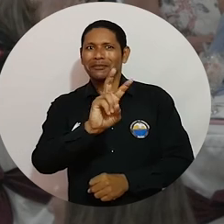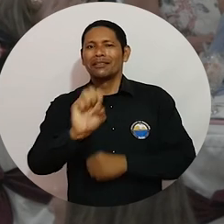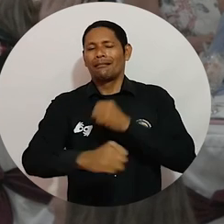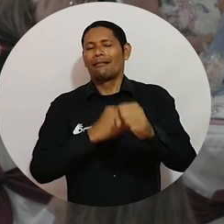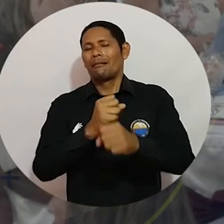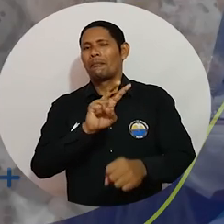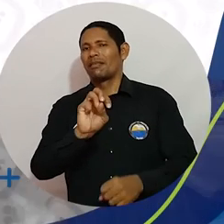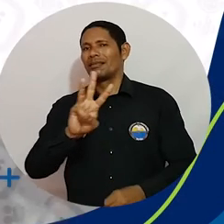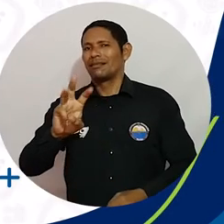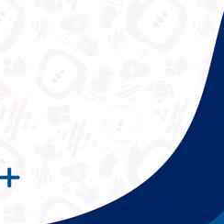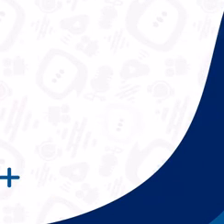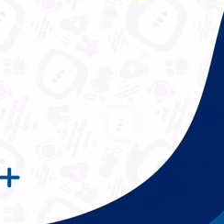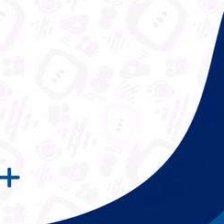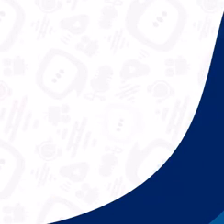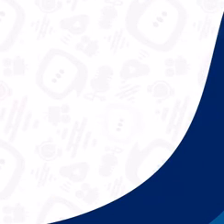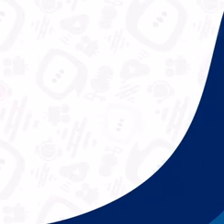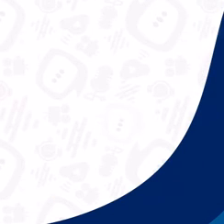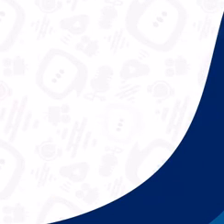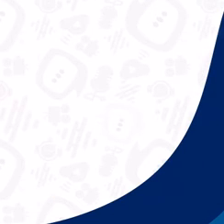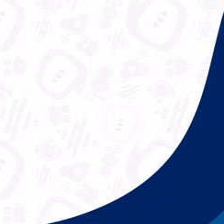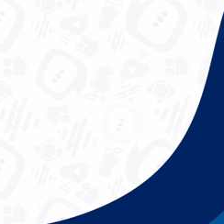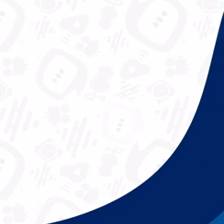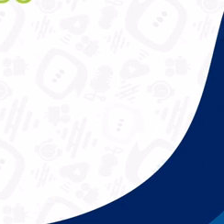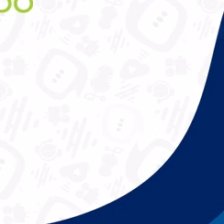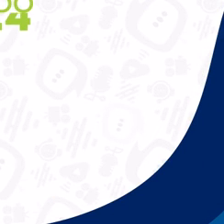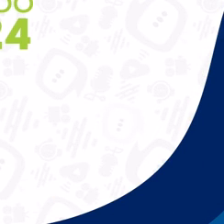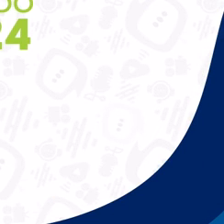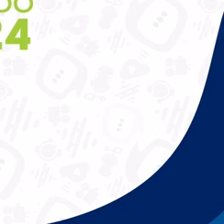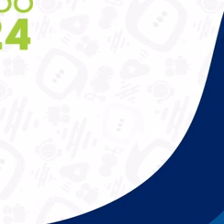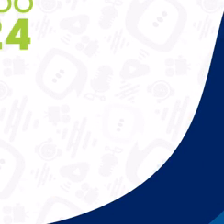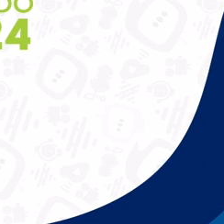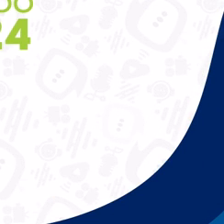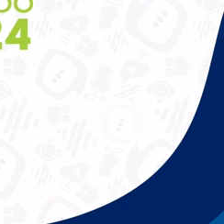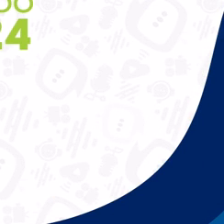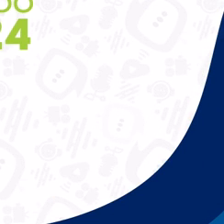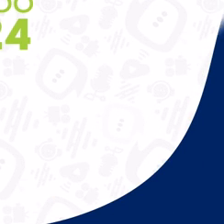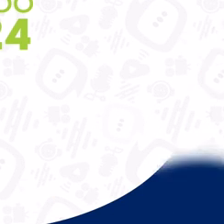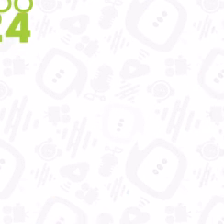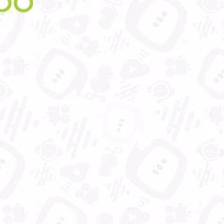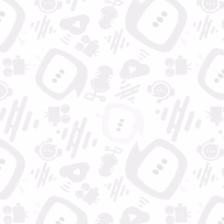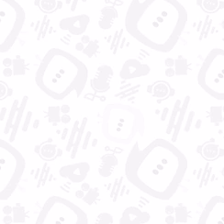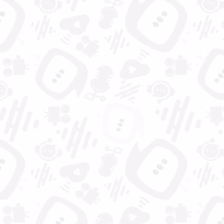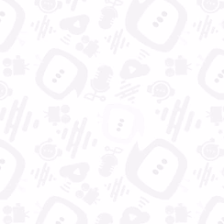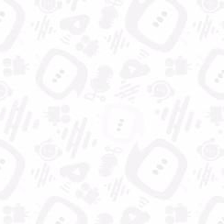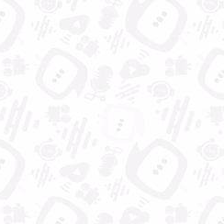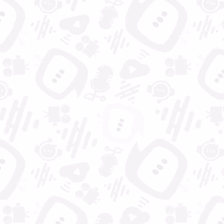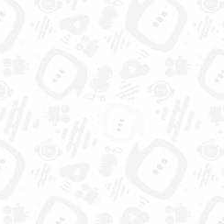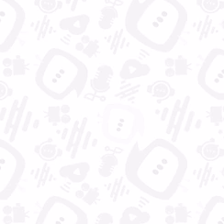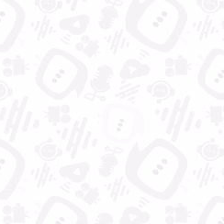Universitario 2020-2030. Universidad del Magdalena, aún más incluyente e innovadora.